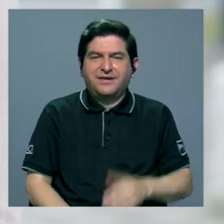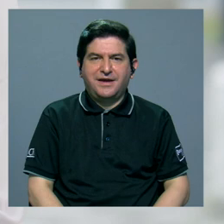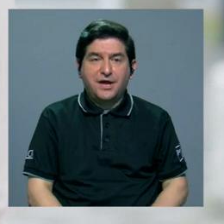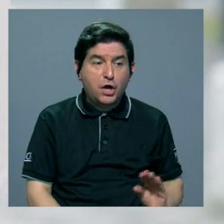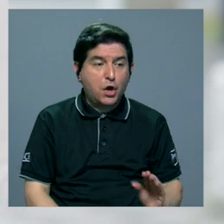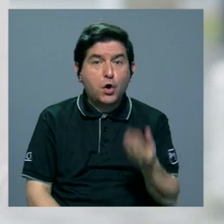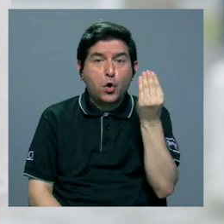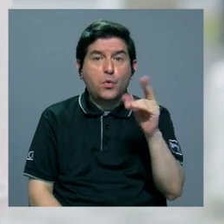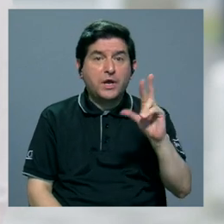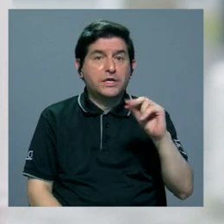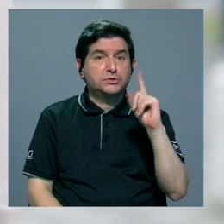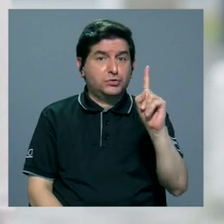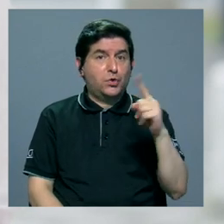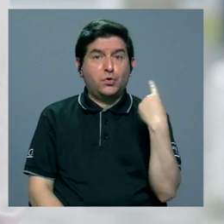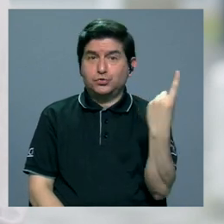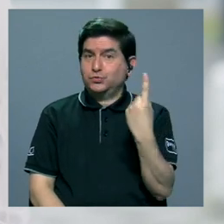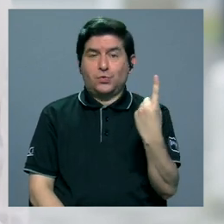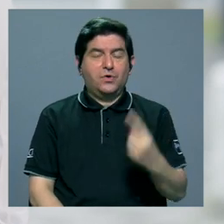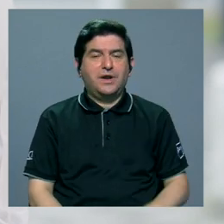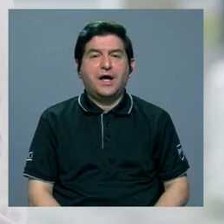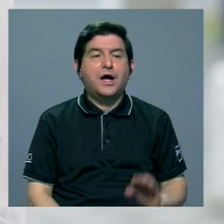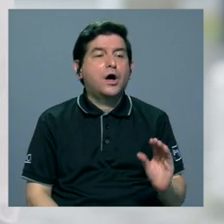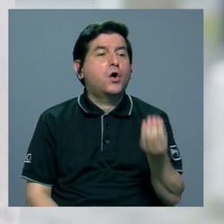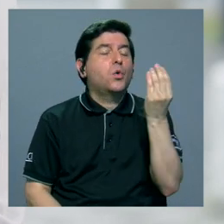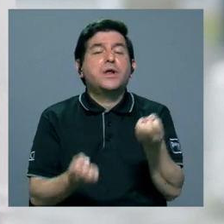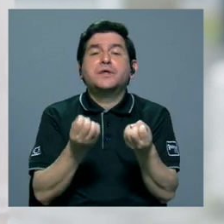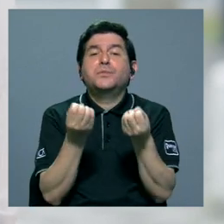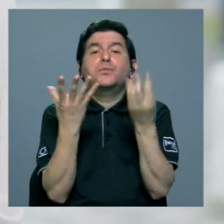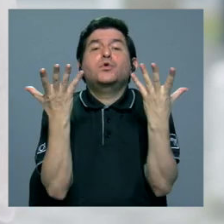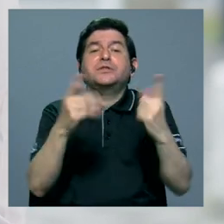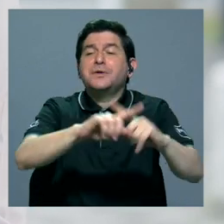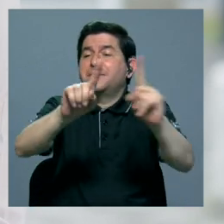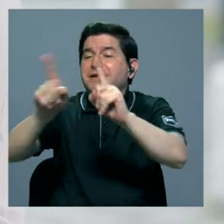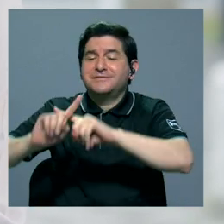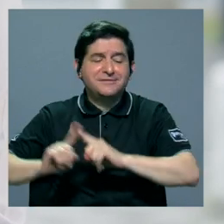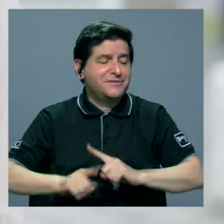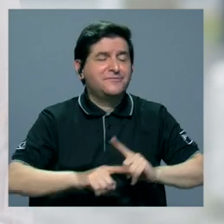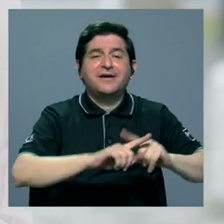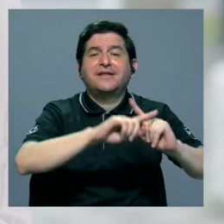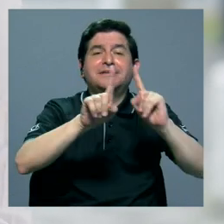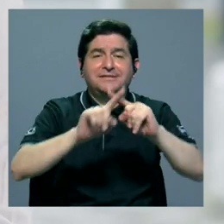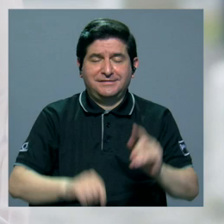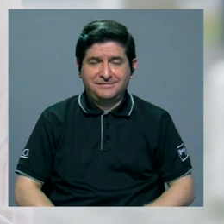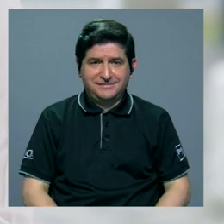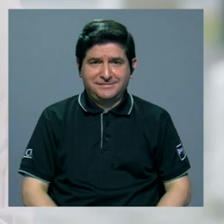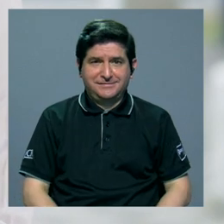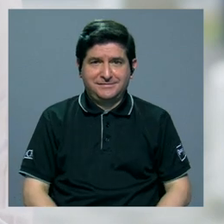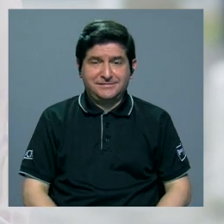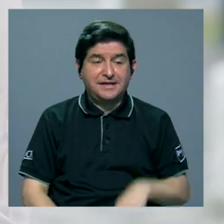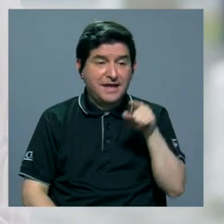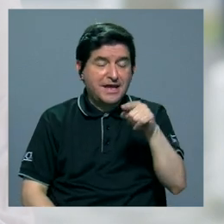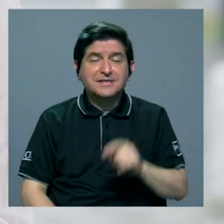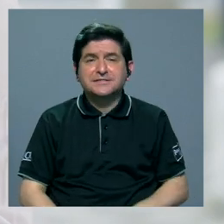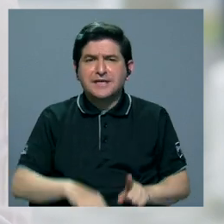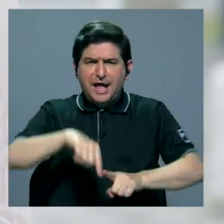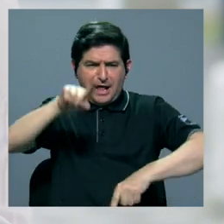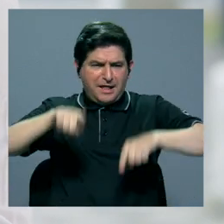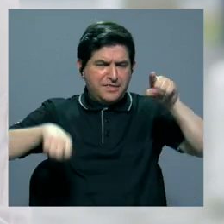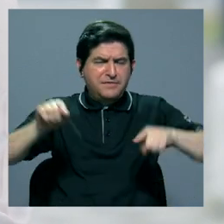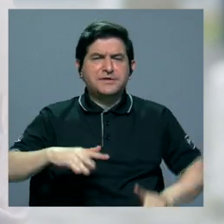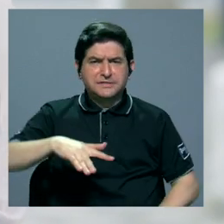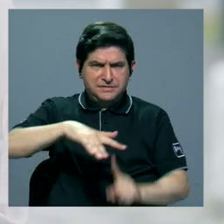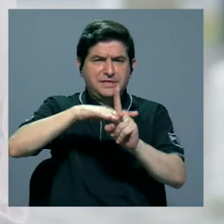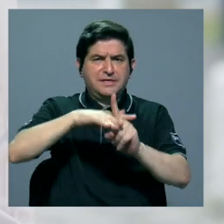la juventud no es una sola Las juventudes son muchísimas, son muy diversas Y esa diversidad sigue estando